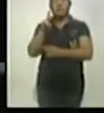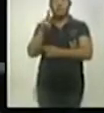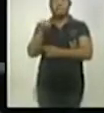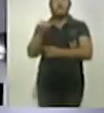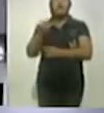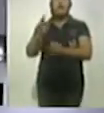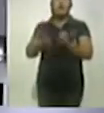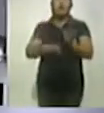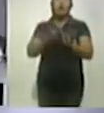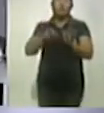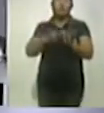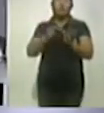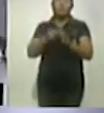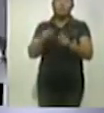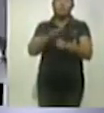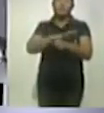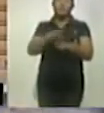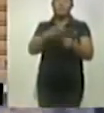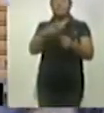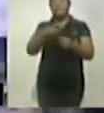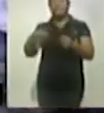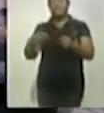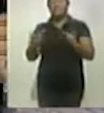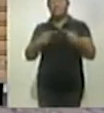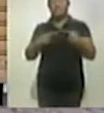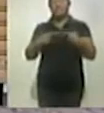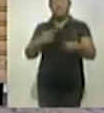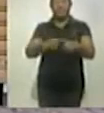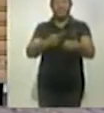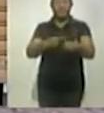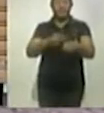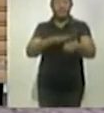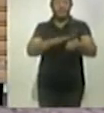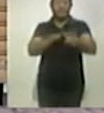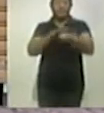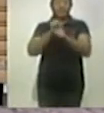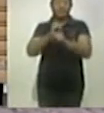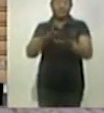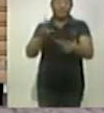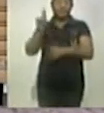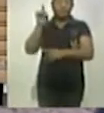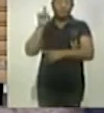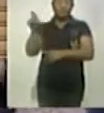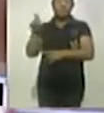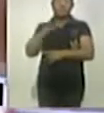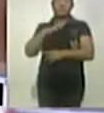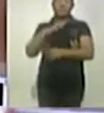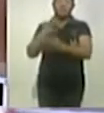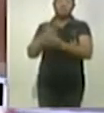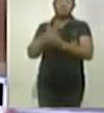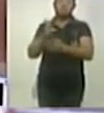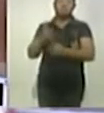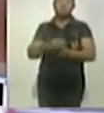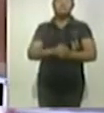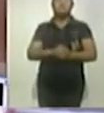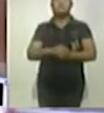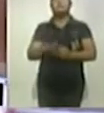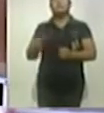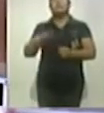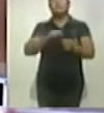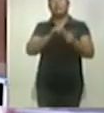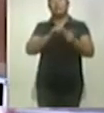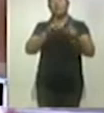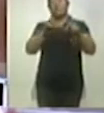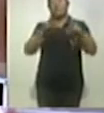coronavirus y la saturación en los hospitales, informó el domingo el Sistema Nacional de Gestión de Riesgos Sinajer. El resto del país se encuentra en